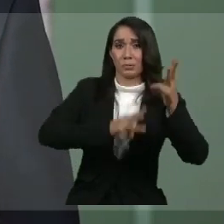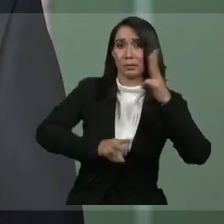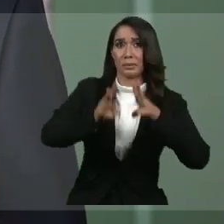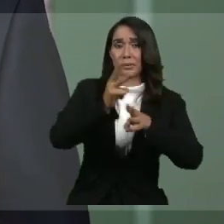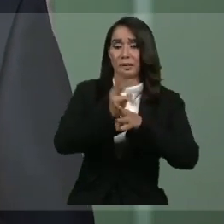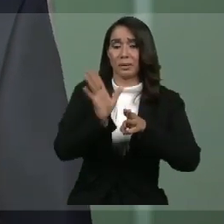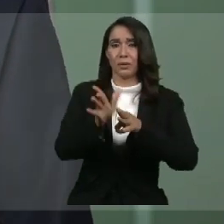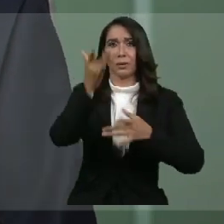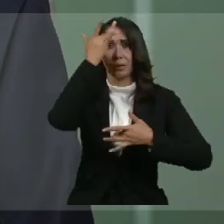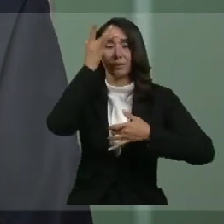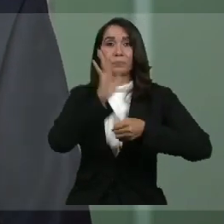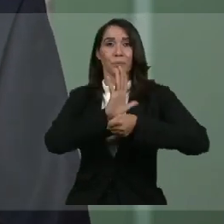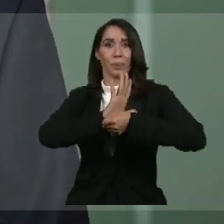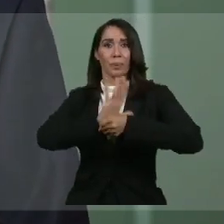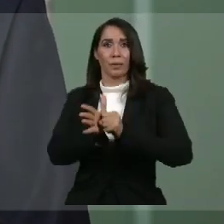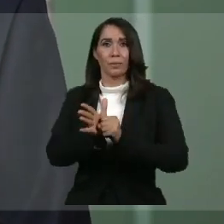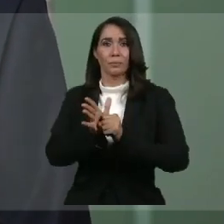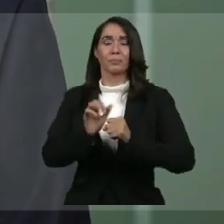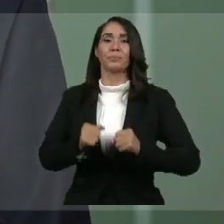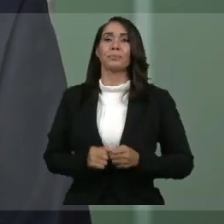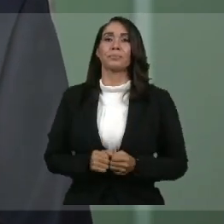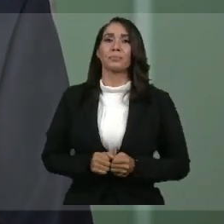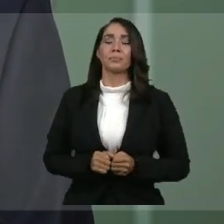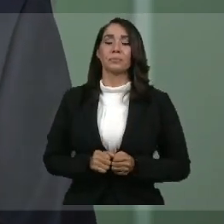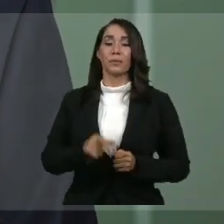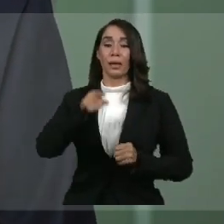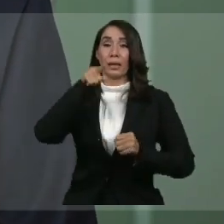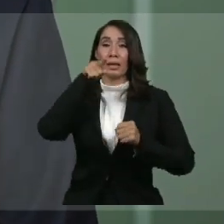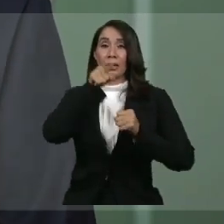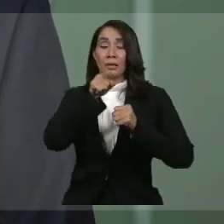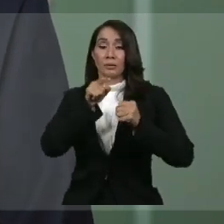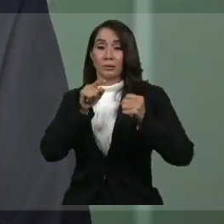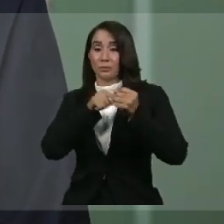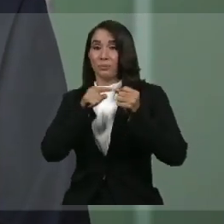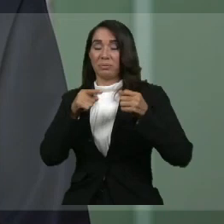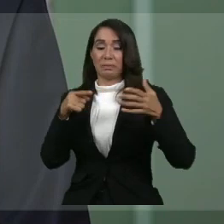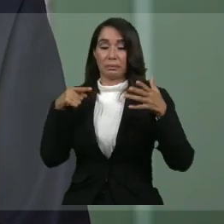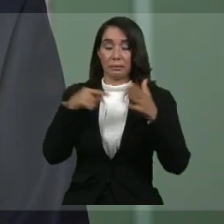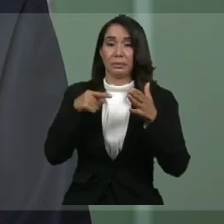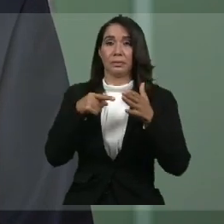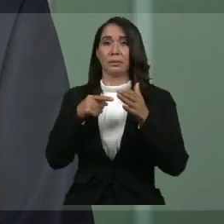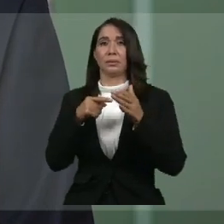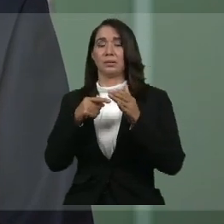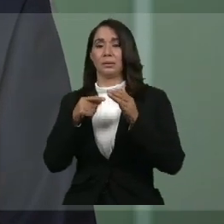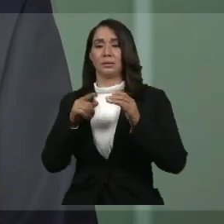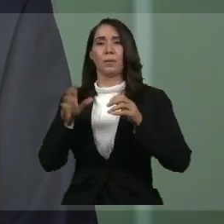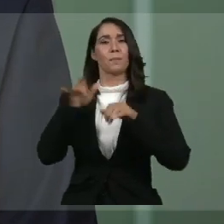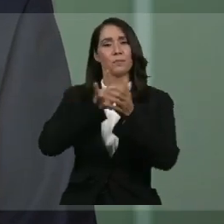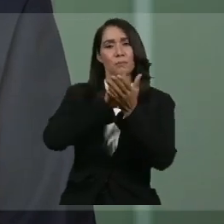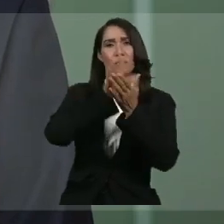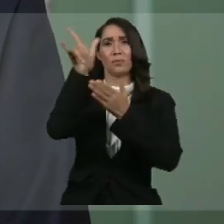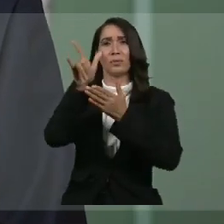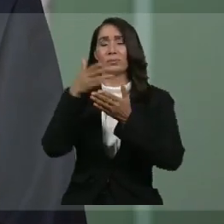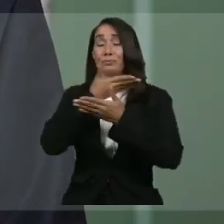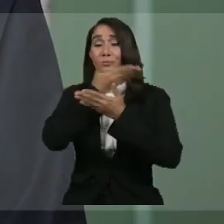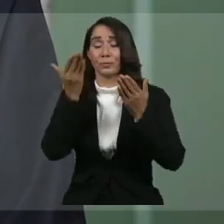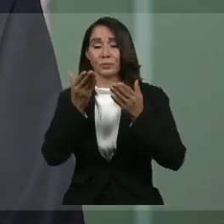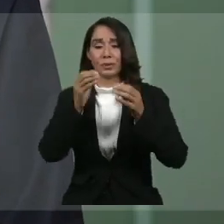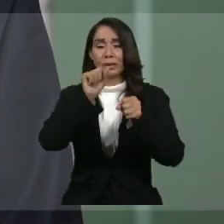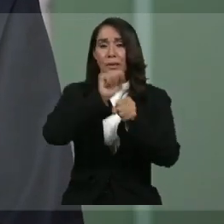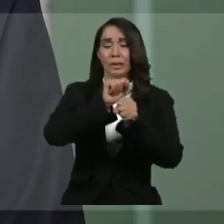causa del COVID-19. Este enemigo invisible ha logrado detener vuelos, empresas,